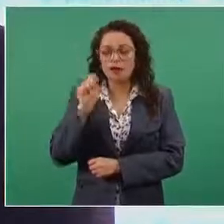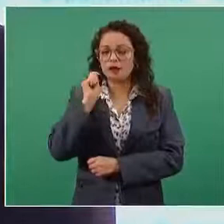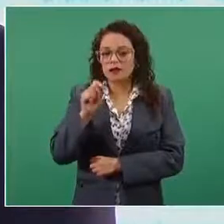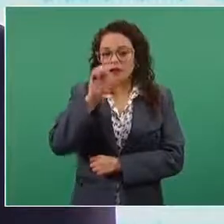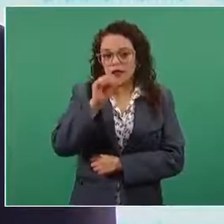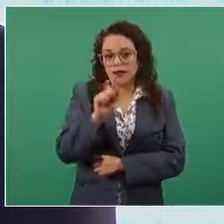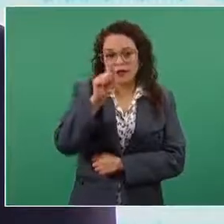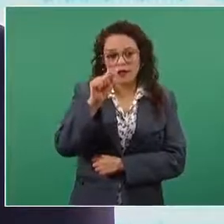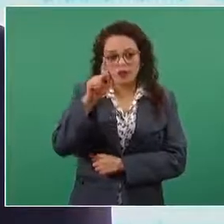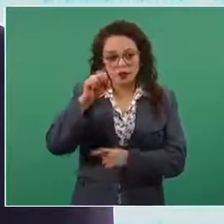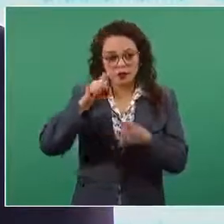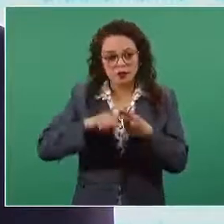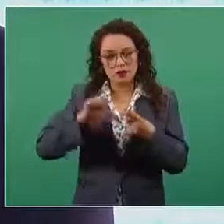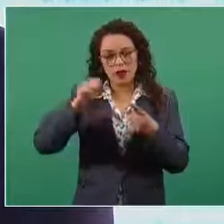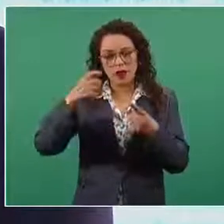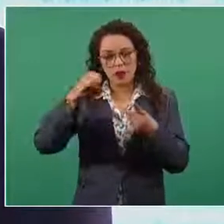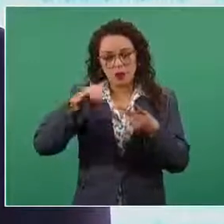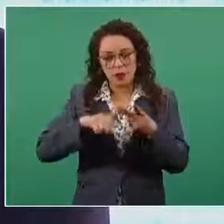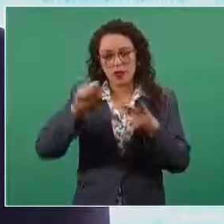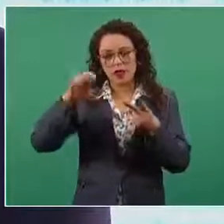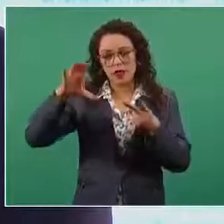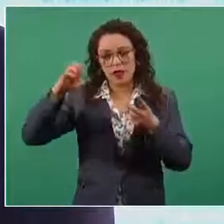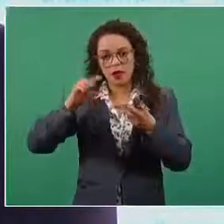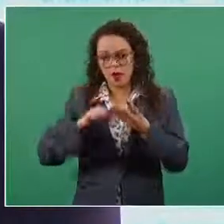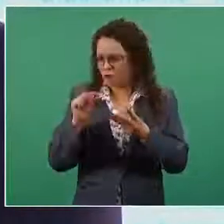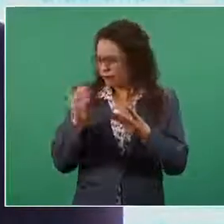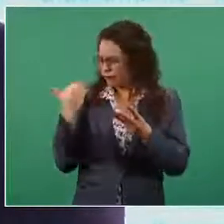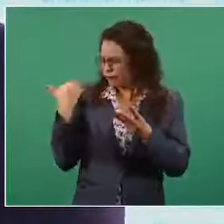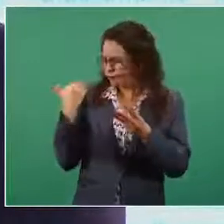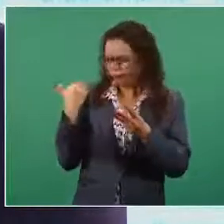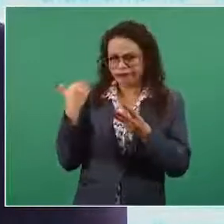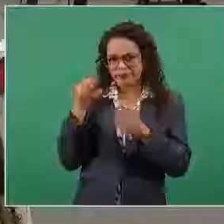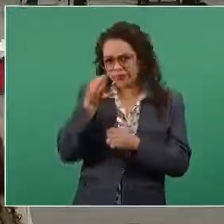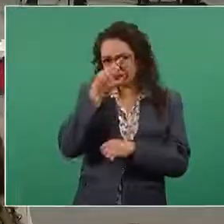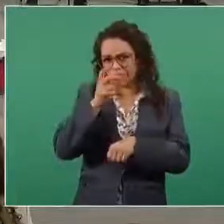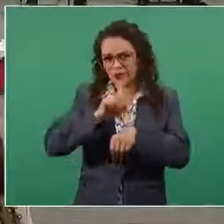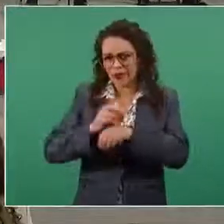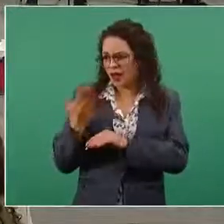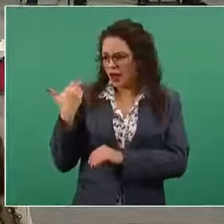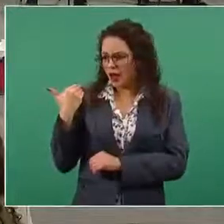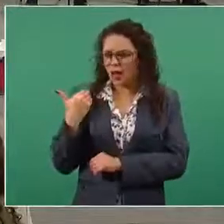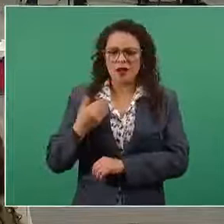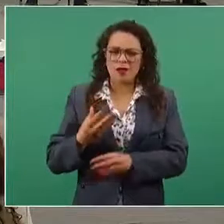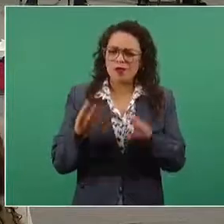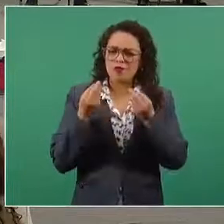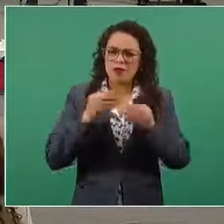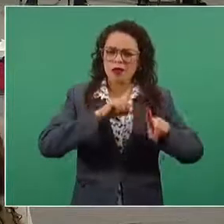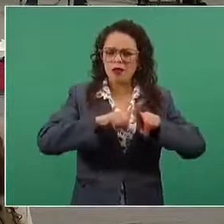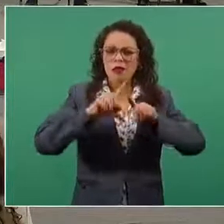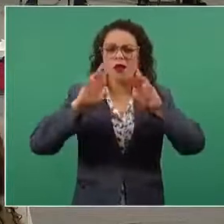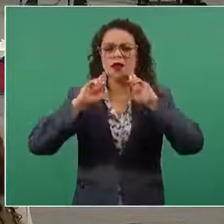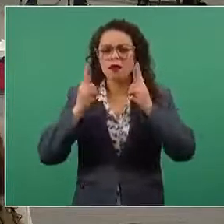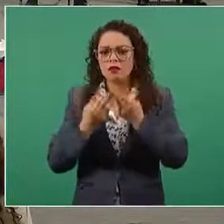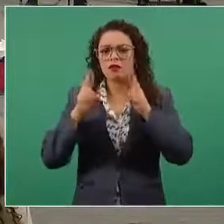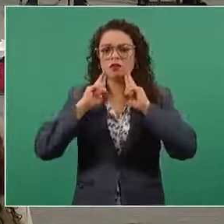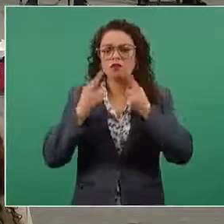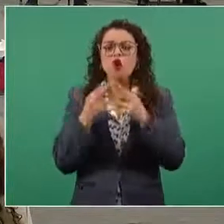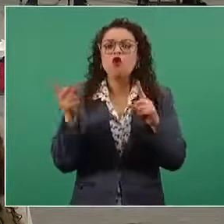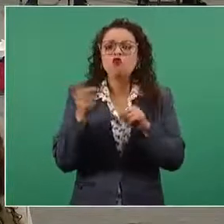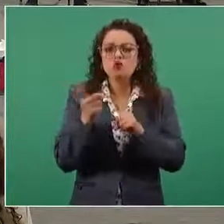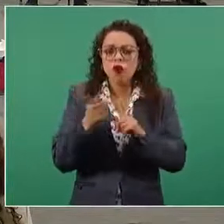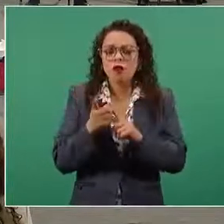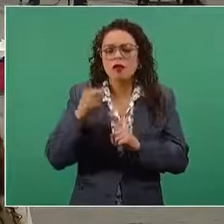Trabajo y Economía, hace apenas escasos días, llevó a cabo diversas reuniones en Culiacán, Sinaloa, con